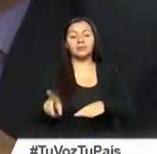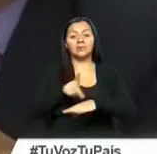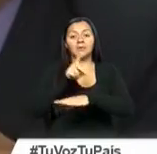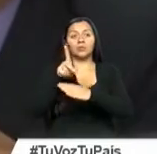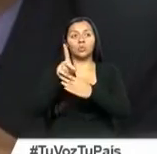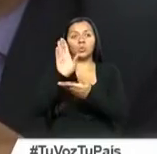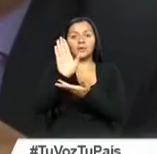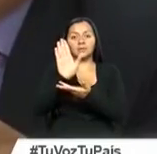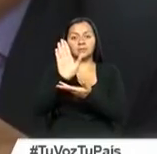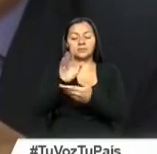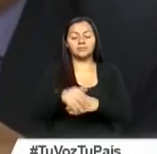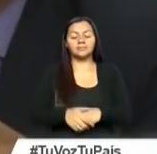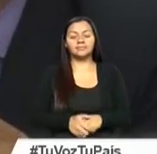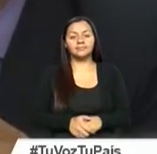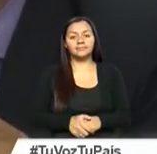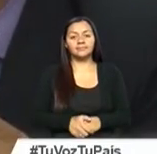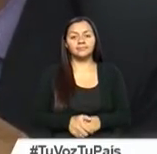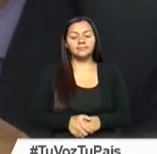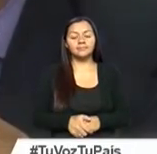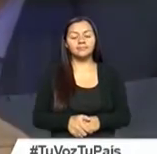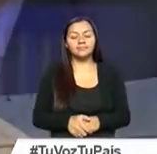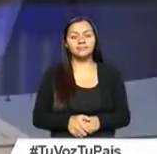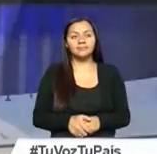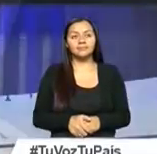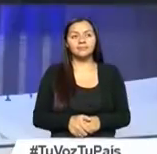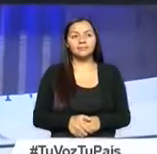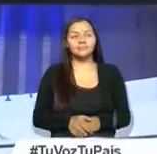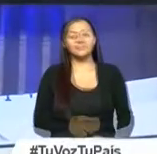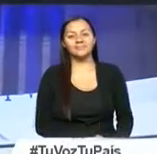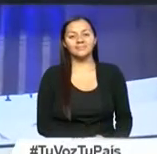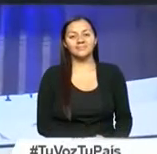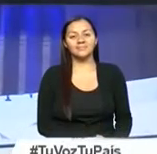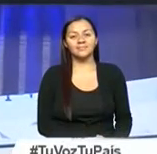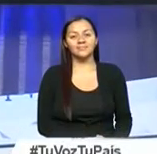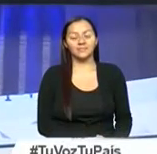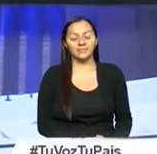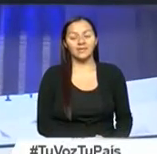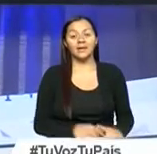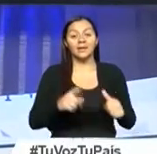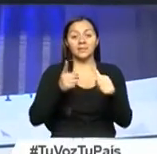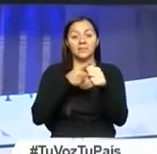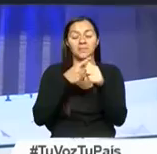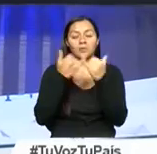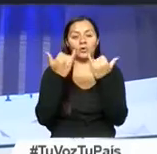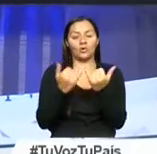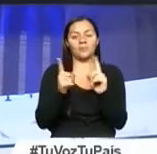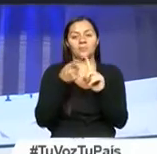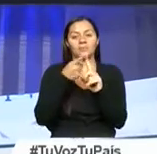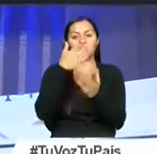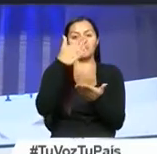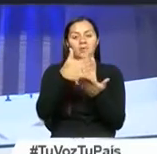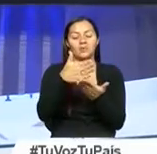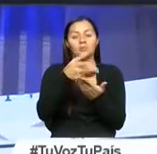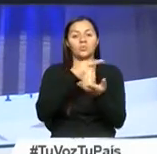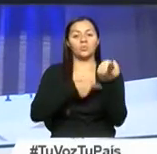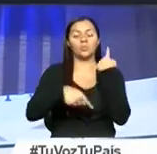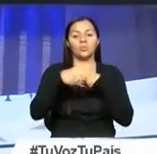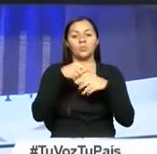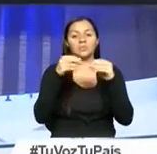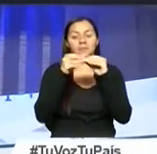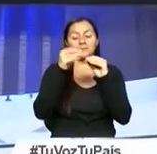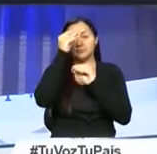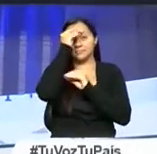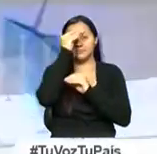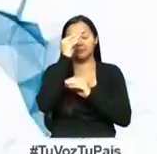IES. Cristina Pavón, Noticiero Ciudadano. Es tiempo de hacer una primera pausa. Al regresar le contaremos